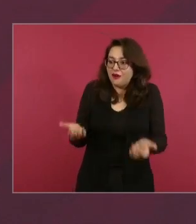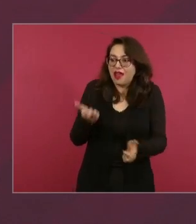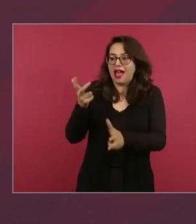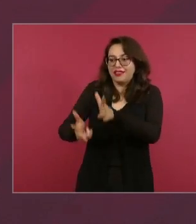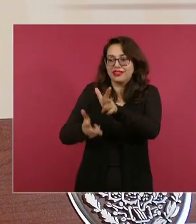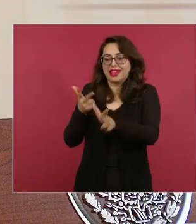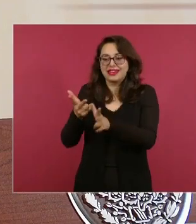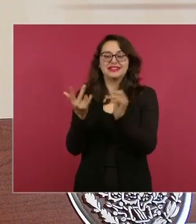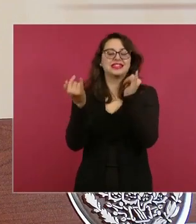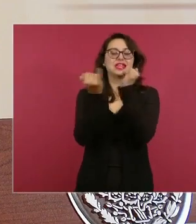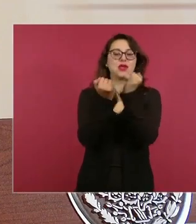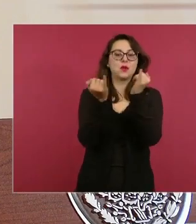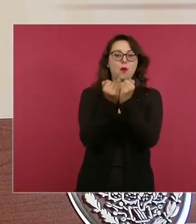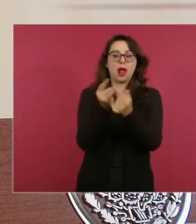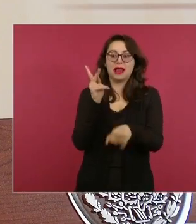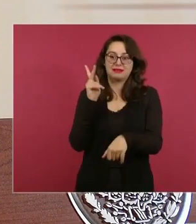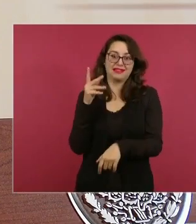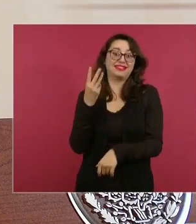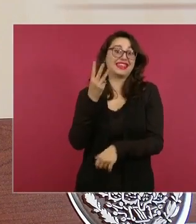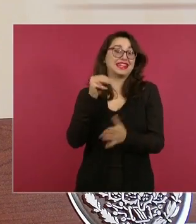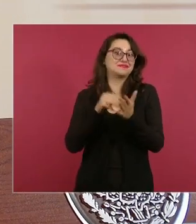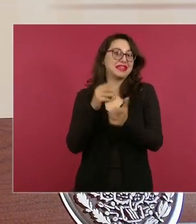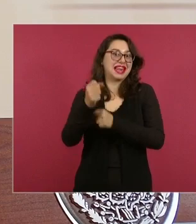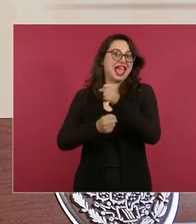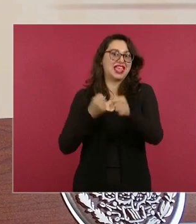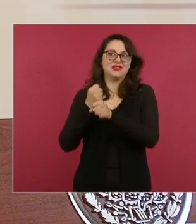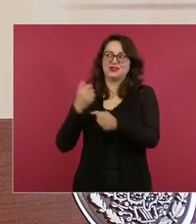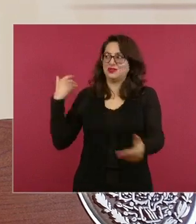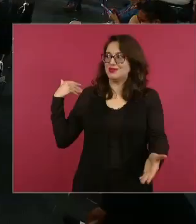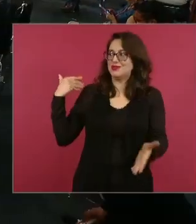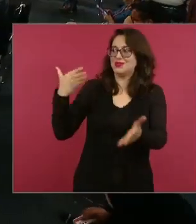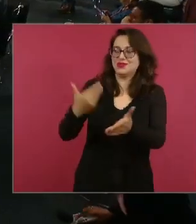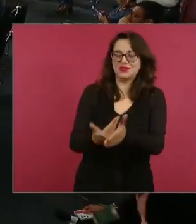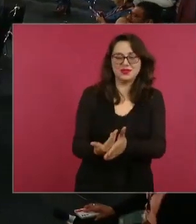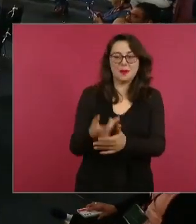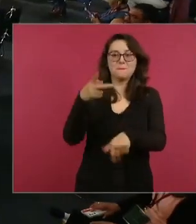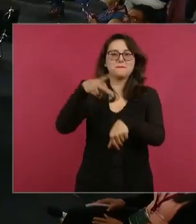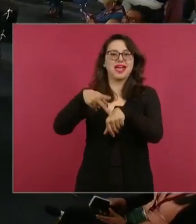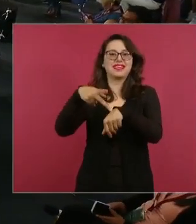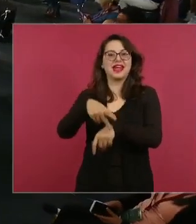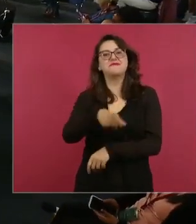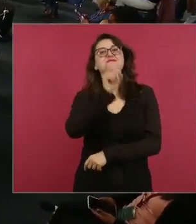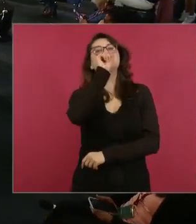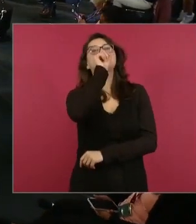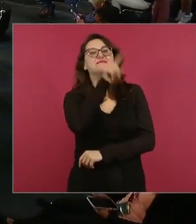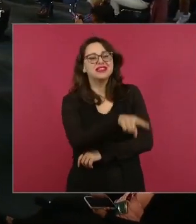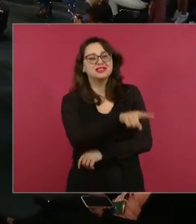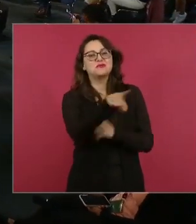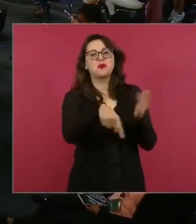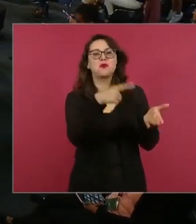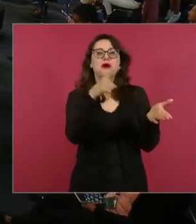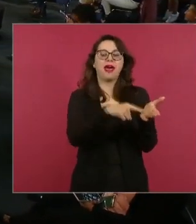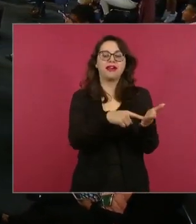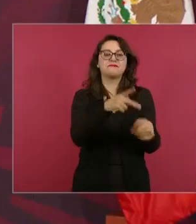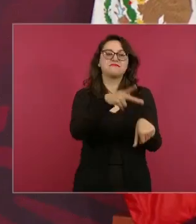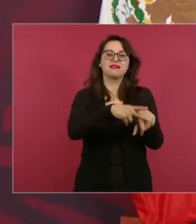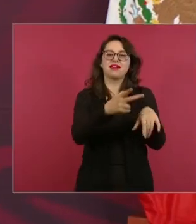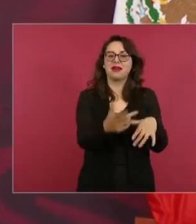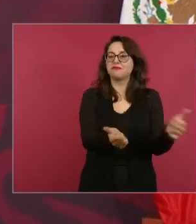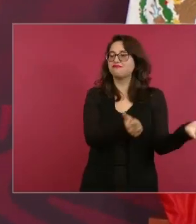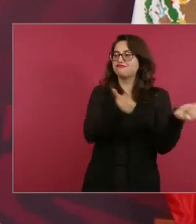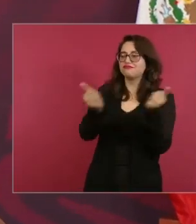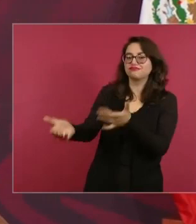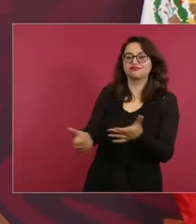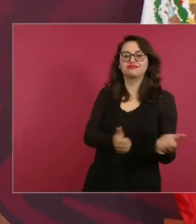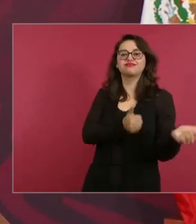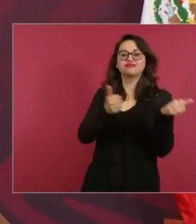tres mil años después el balasto para el